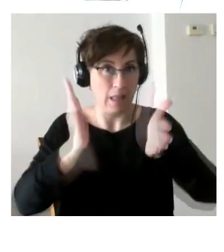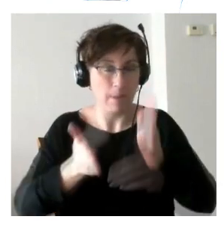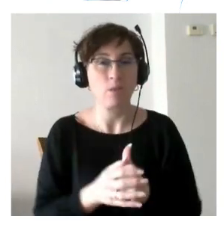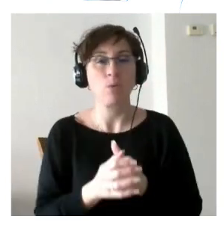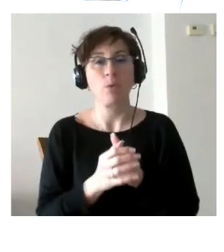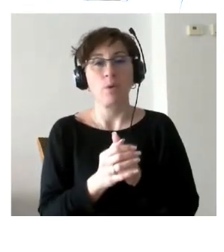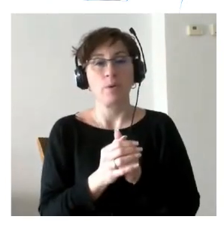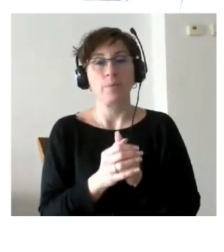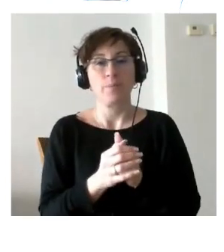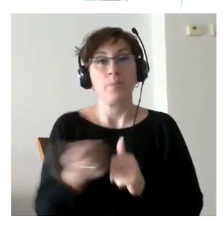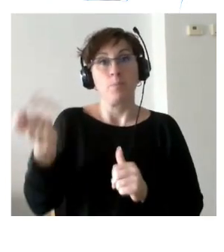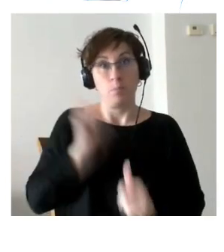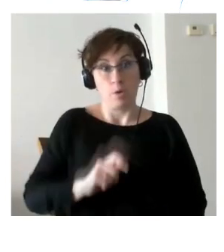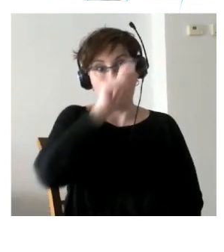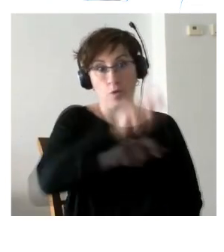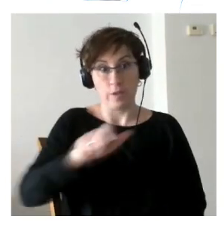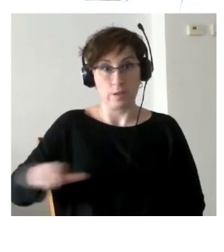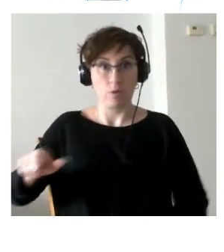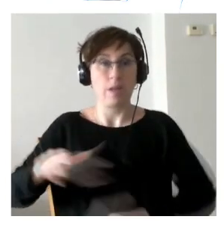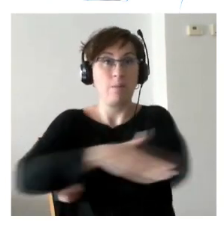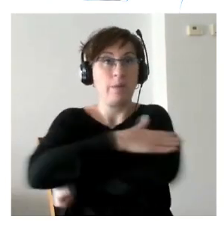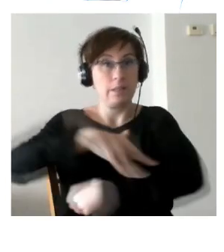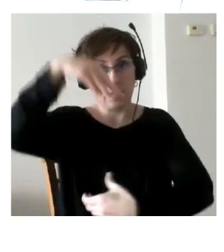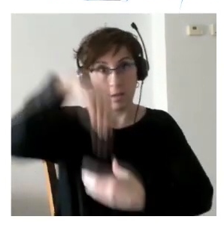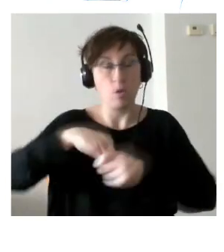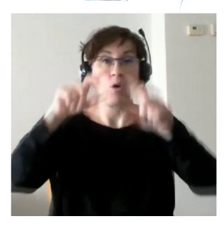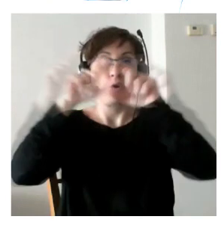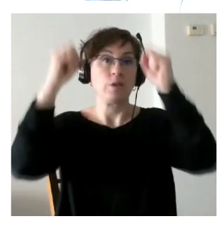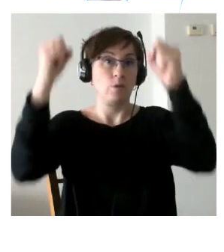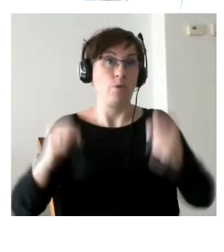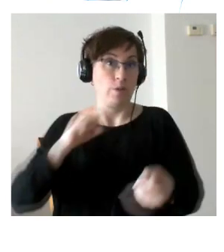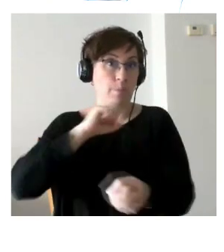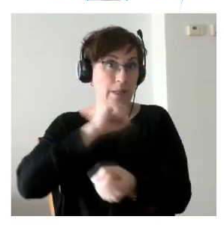los profesionales de interior también de instituciones penitenciarias que es donde se da